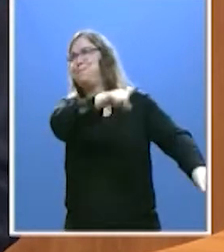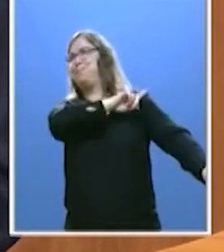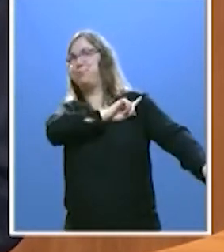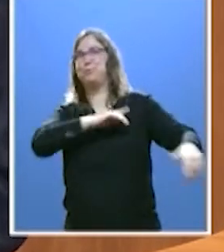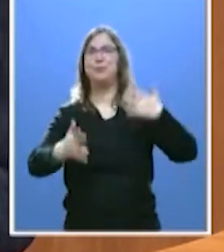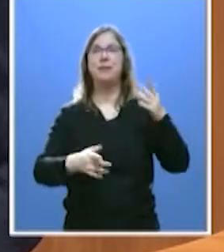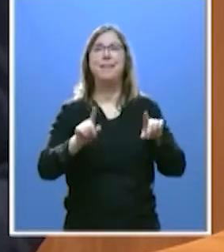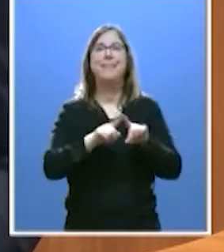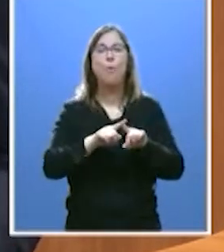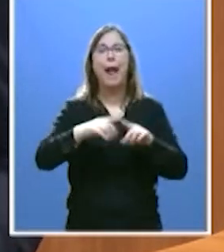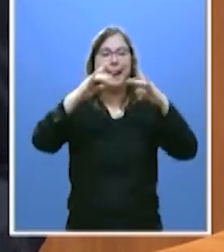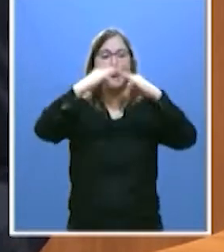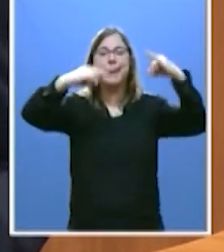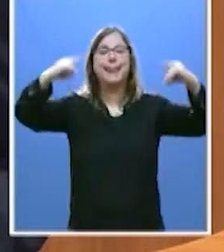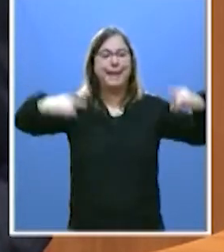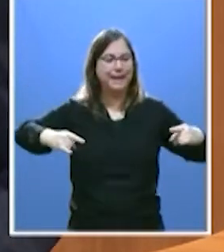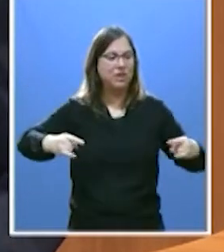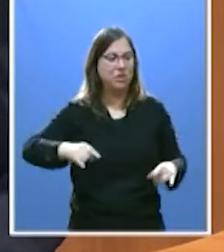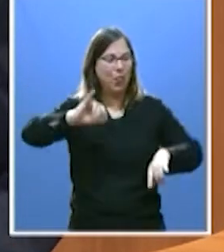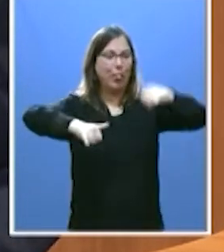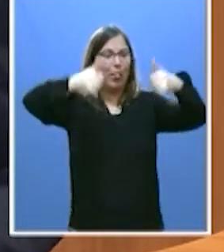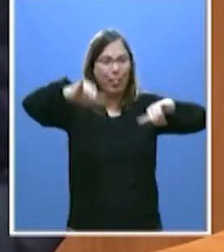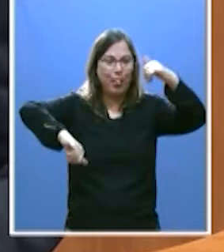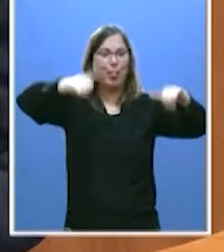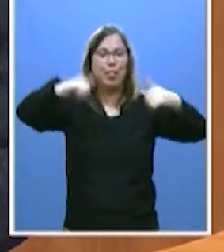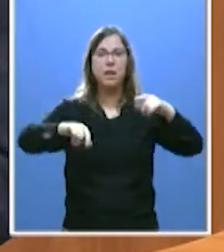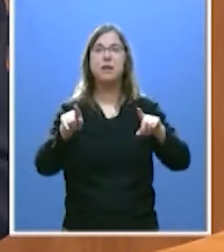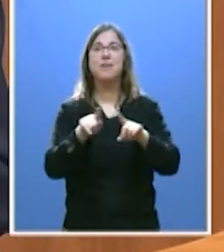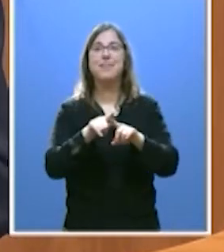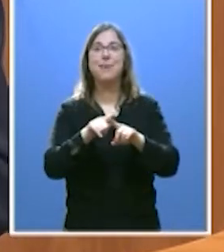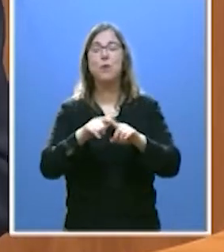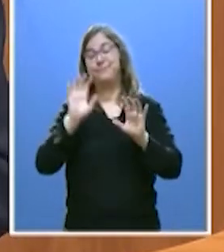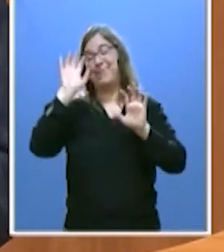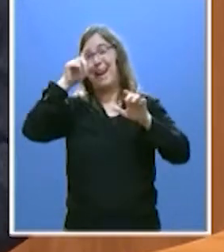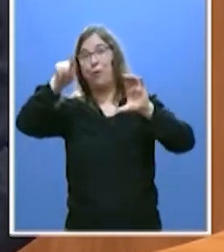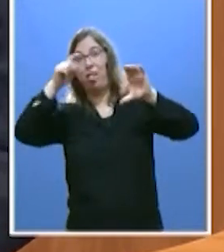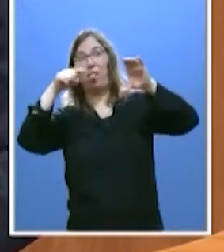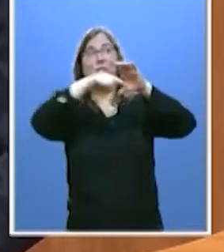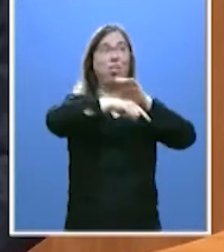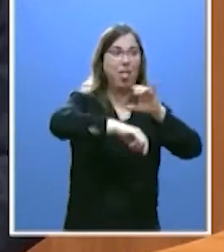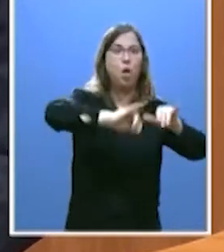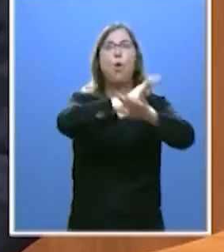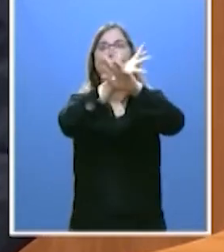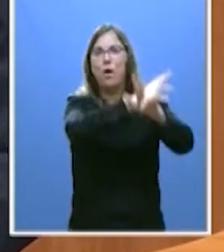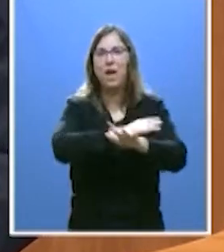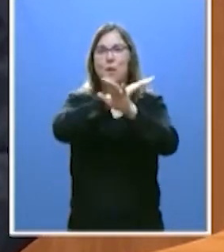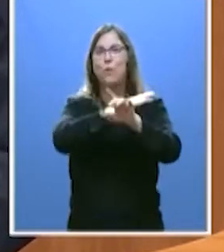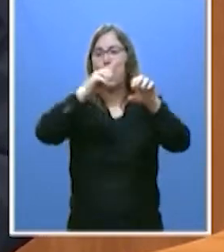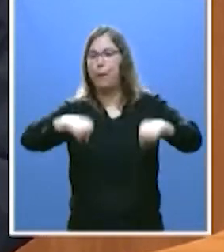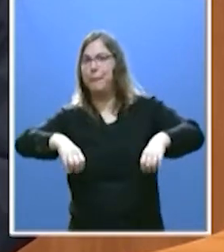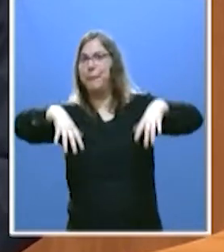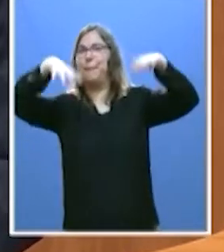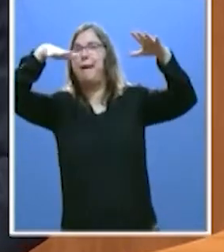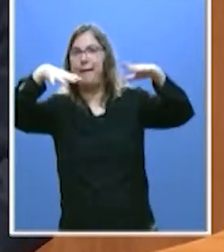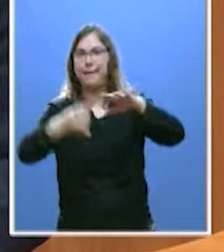de tres pistas, donde un domador intenta hacer pasar a un león apolillado por el aro, un mago saca